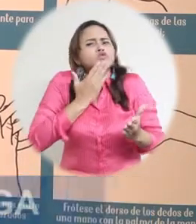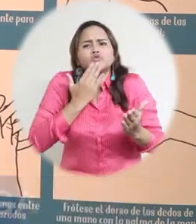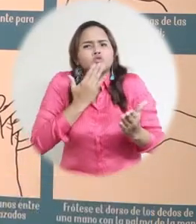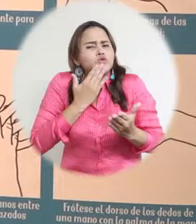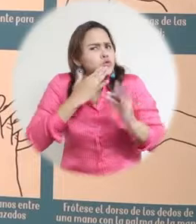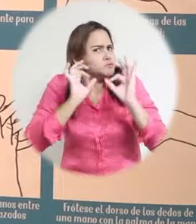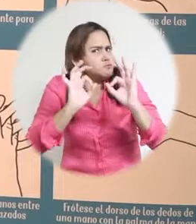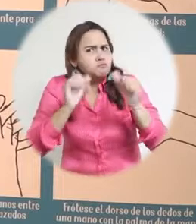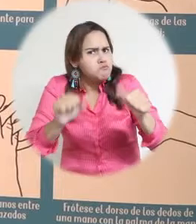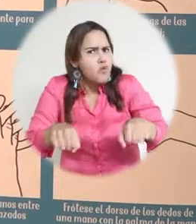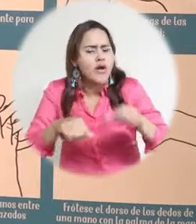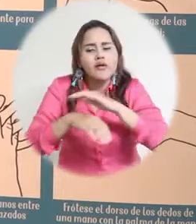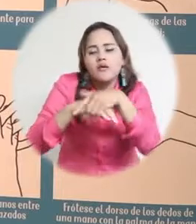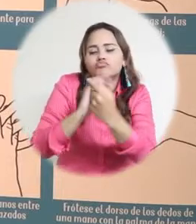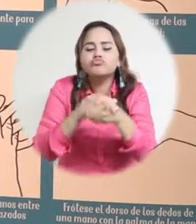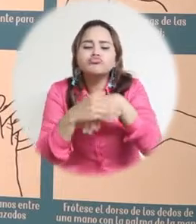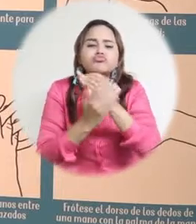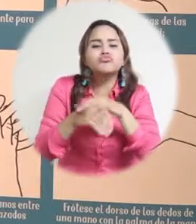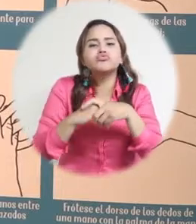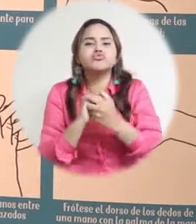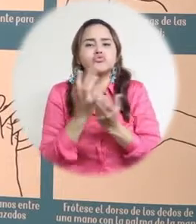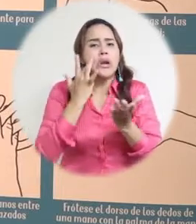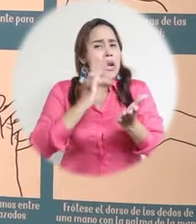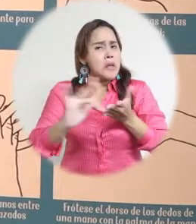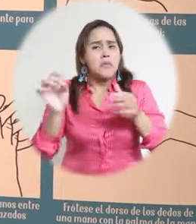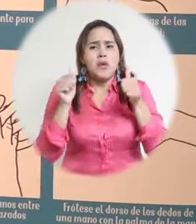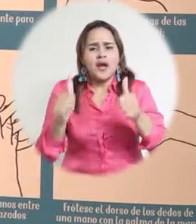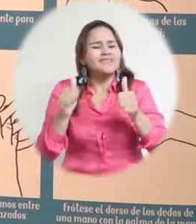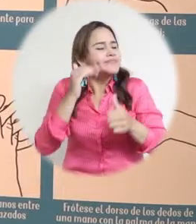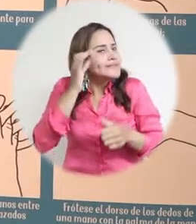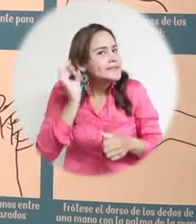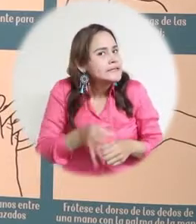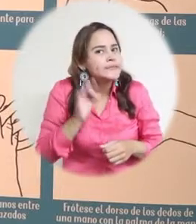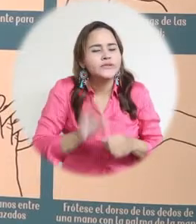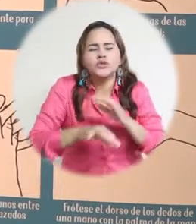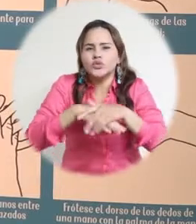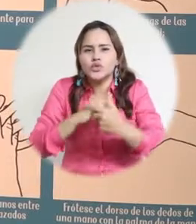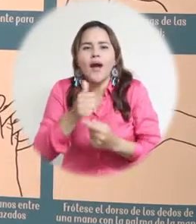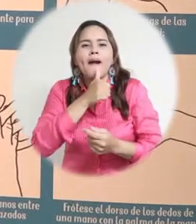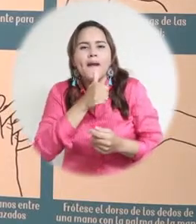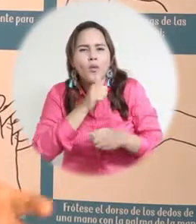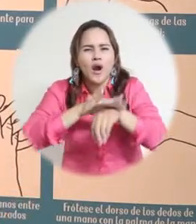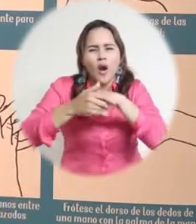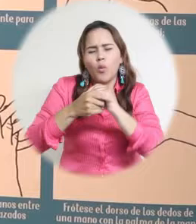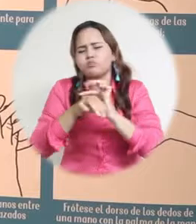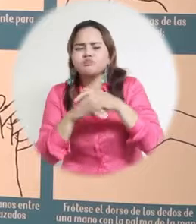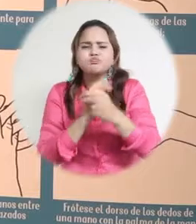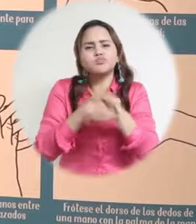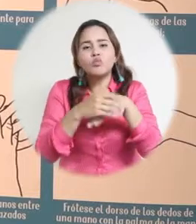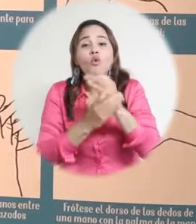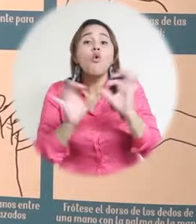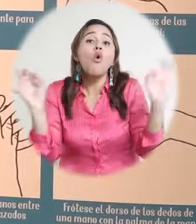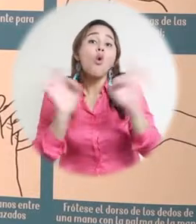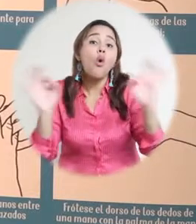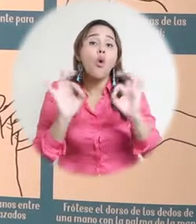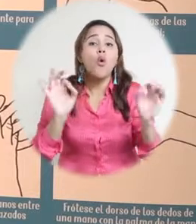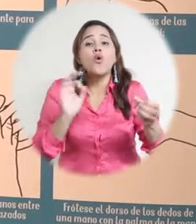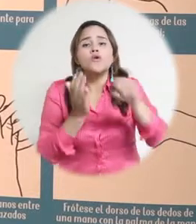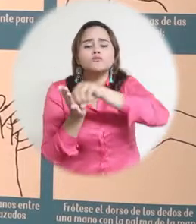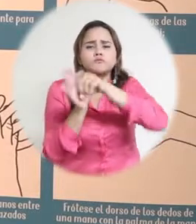es suficiente. O sea, podemos tomar medidas con productos de bajo costo, lavarnos las manos con agua jamón, alcohol gel, si usted quiere tener